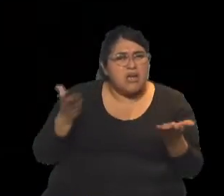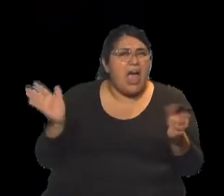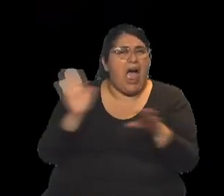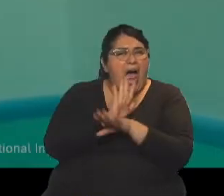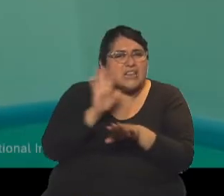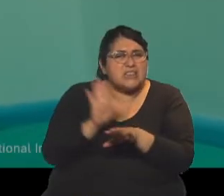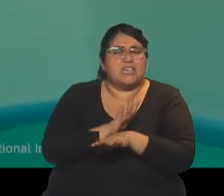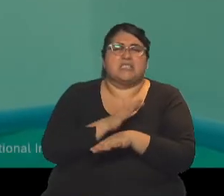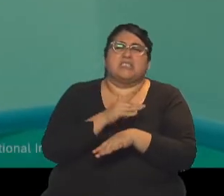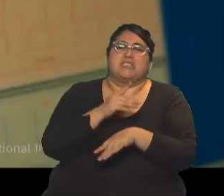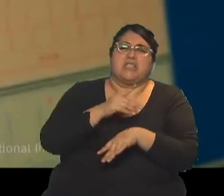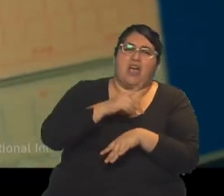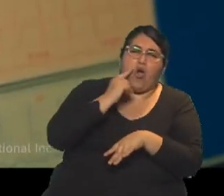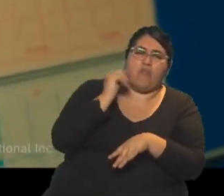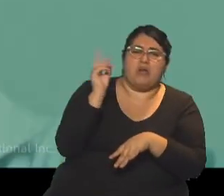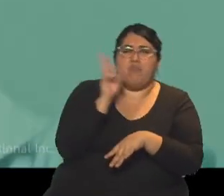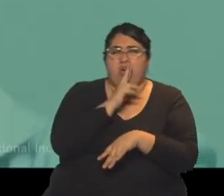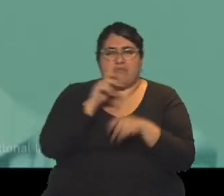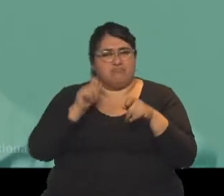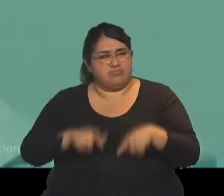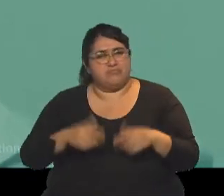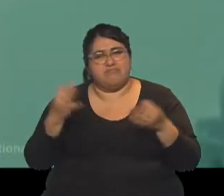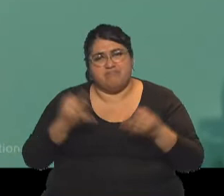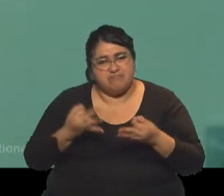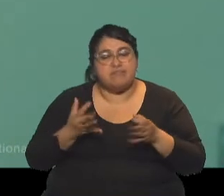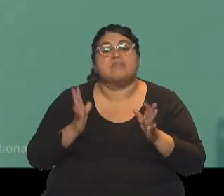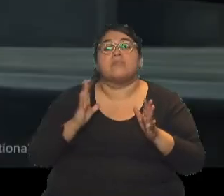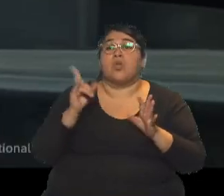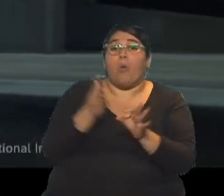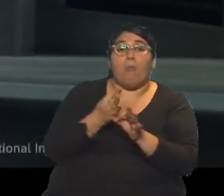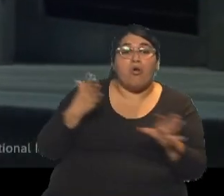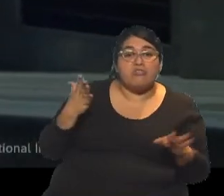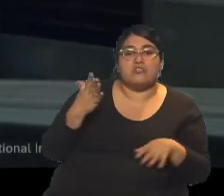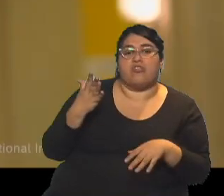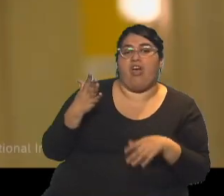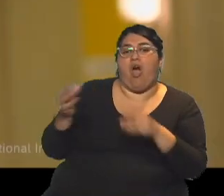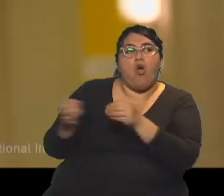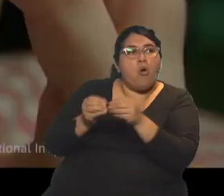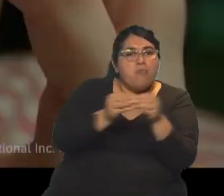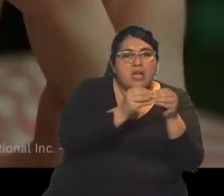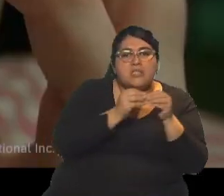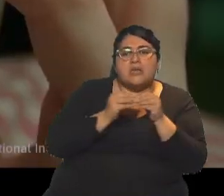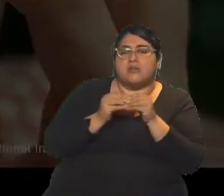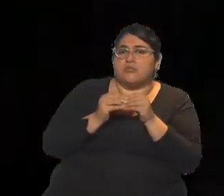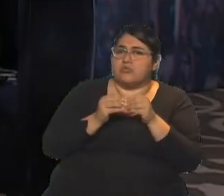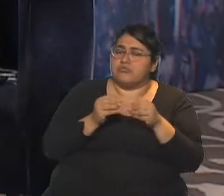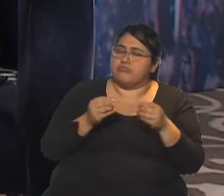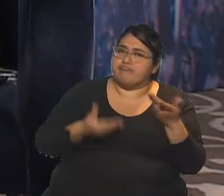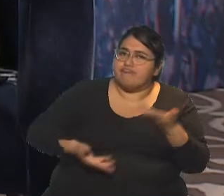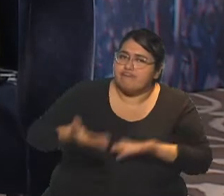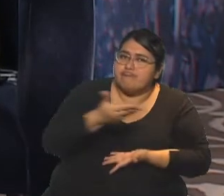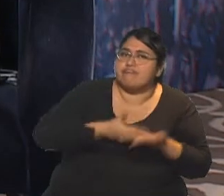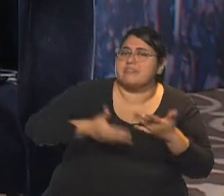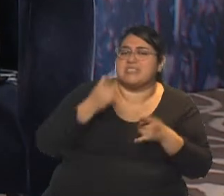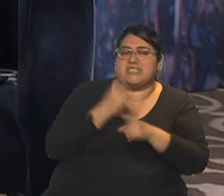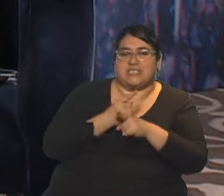grandes actores, actrices en nuestro país. Además, tenemos una profesión de compañeros y compañeras que son muy generosos, que realmente